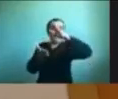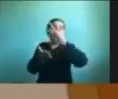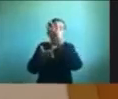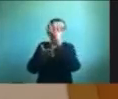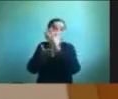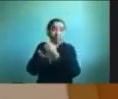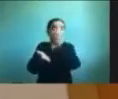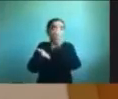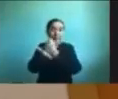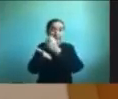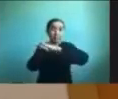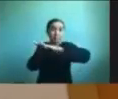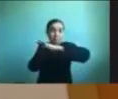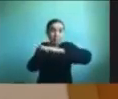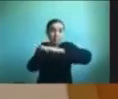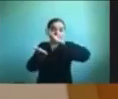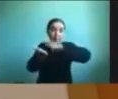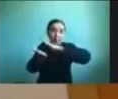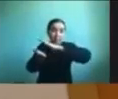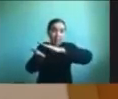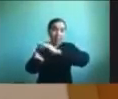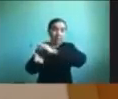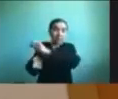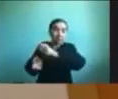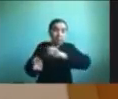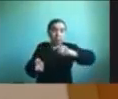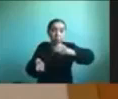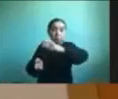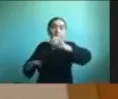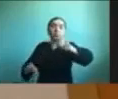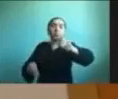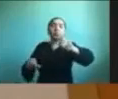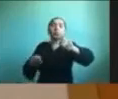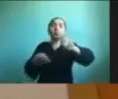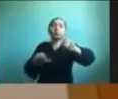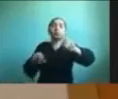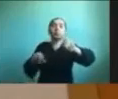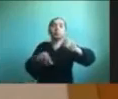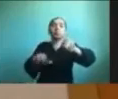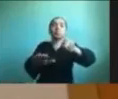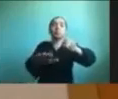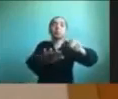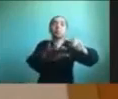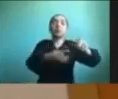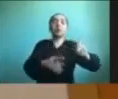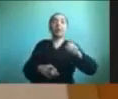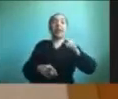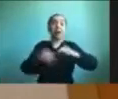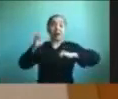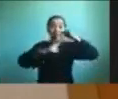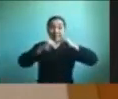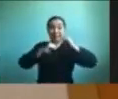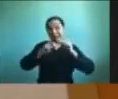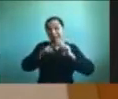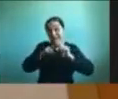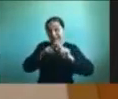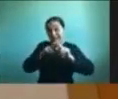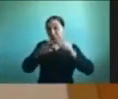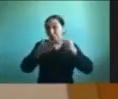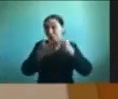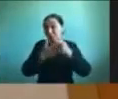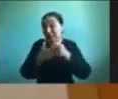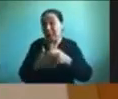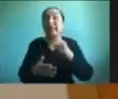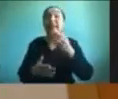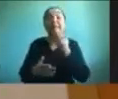permite hacer los dibujos. Actualmente nos encontramos en la fabricación final de este producto, y también pueden encontrar